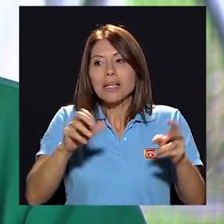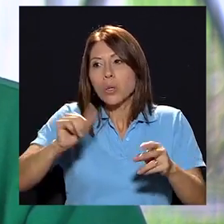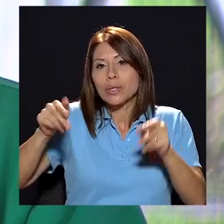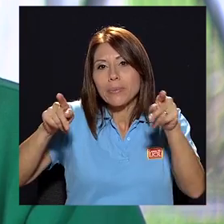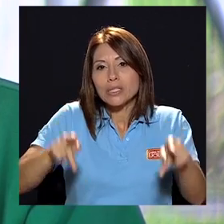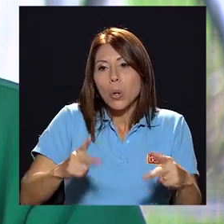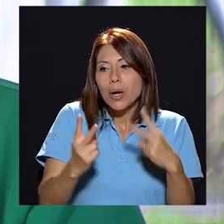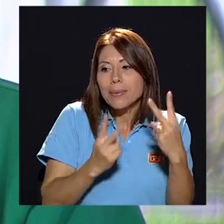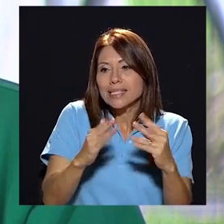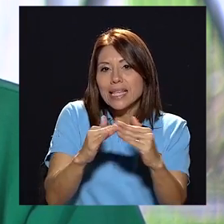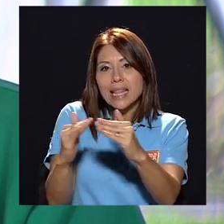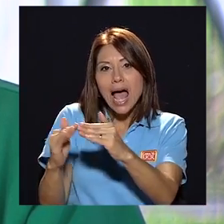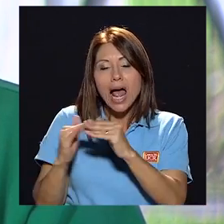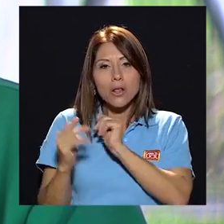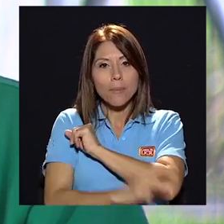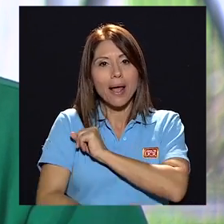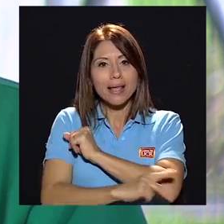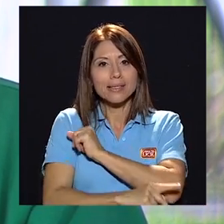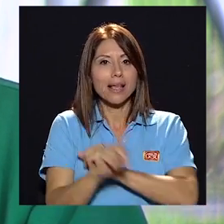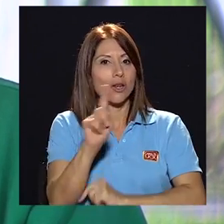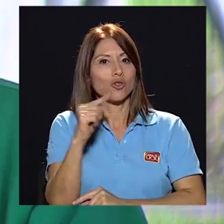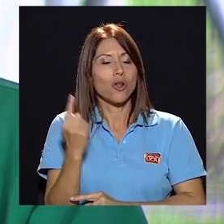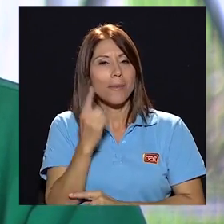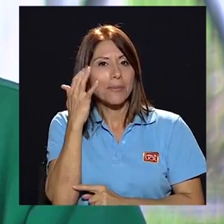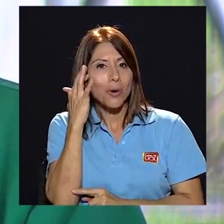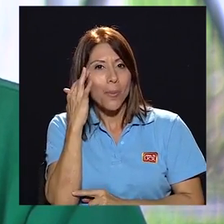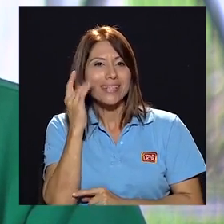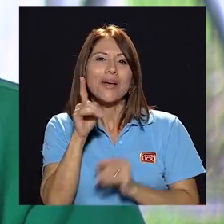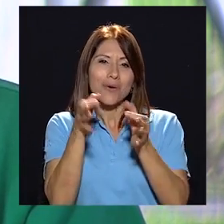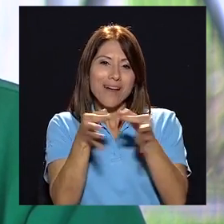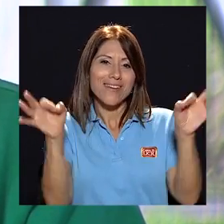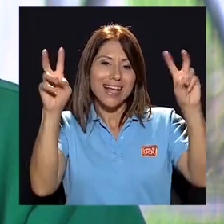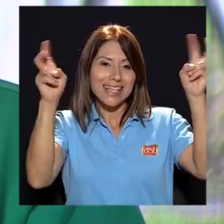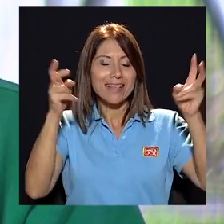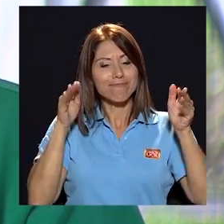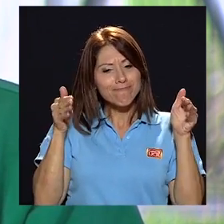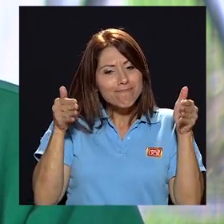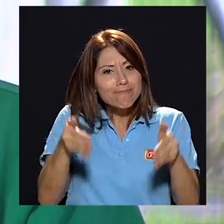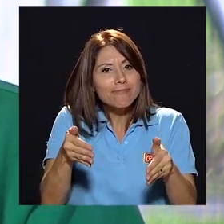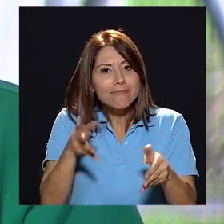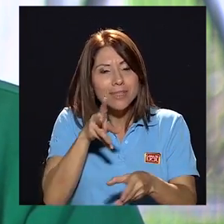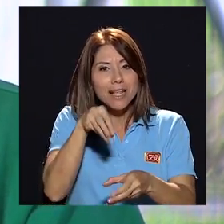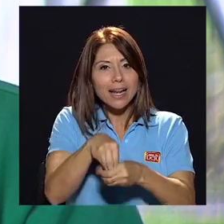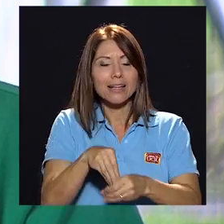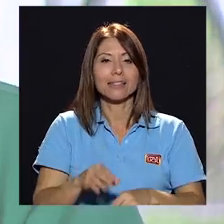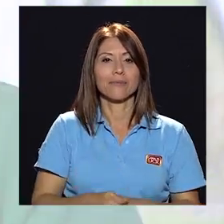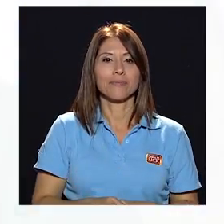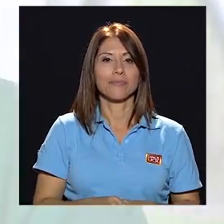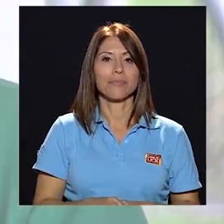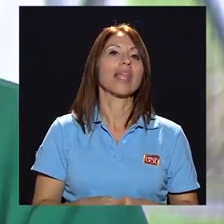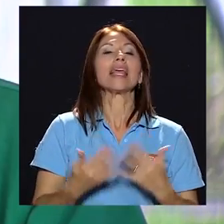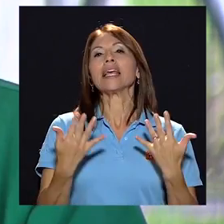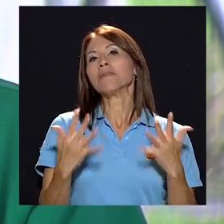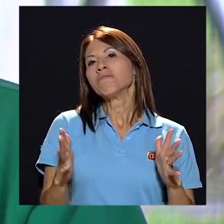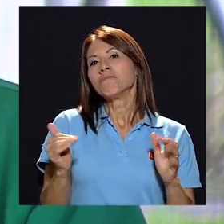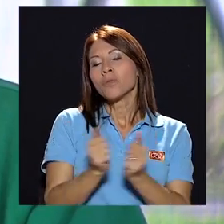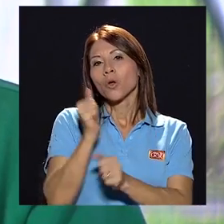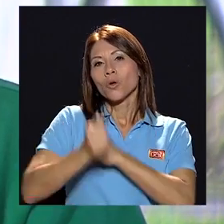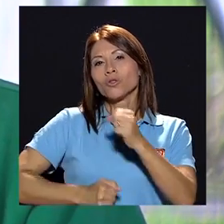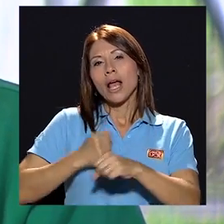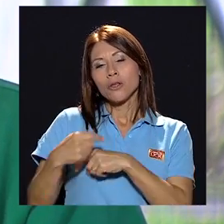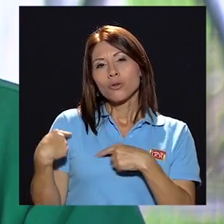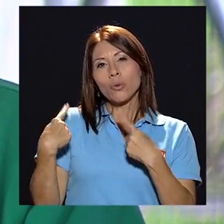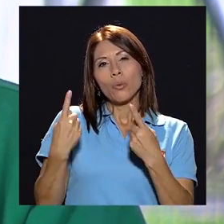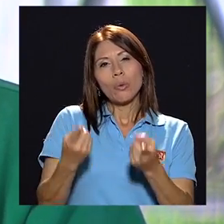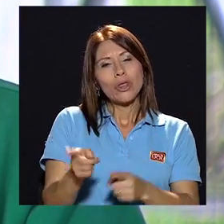del vecindario, los temas del país, y no solo preocuparse, sino la frase aquella de ocuparse, de integrarse. Digamos, el